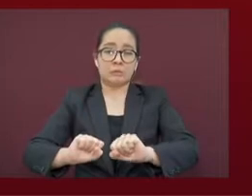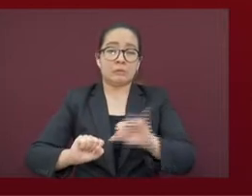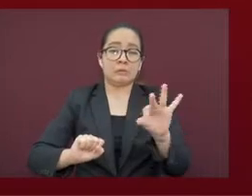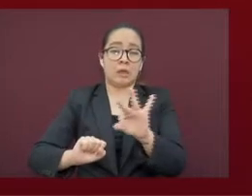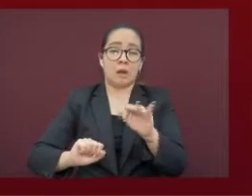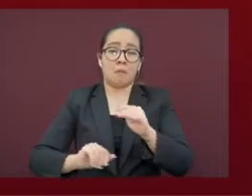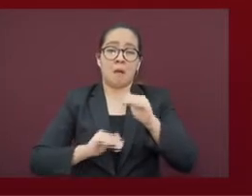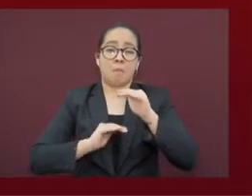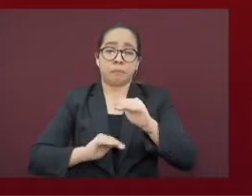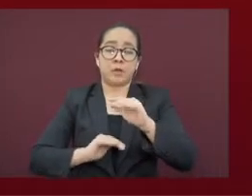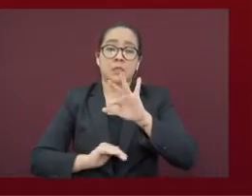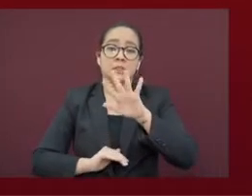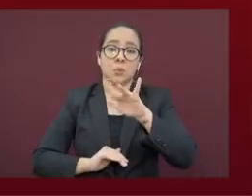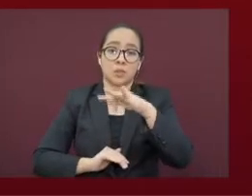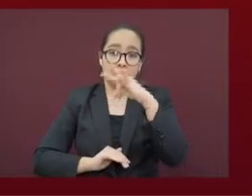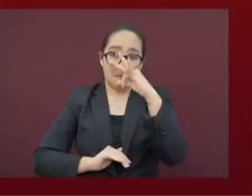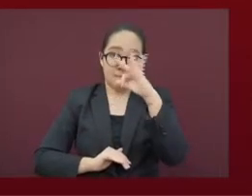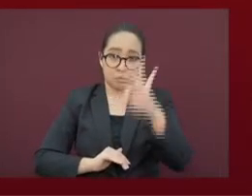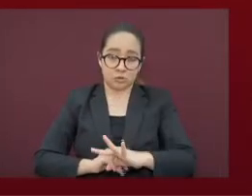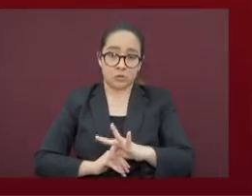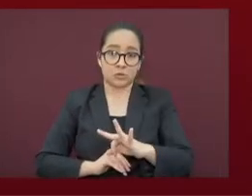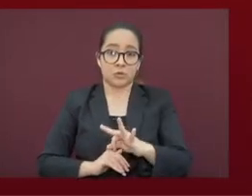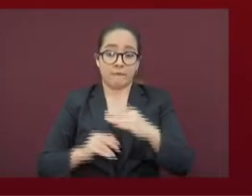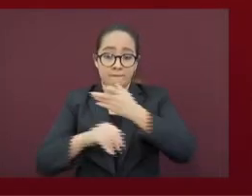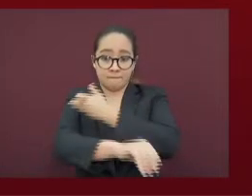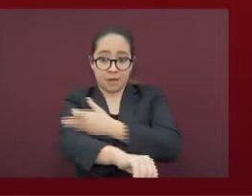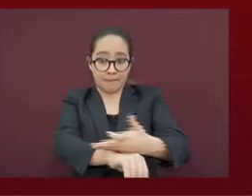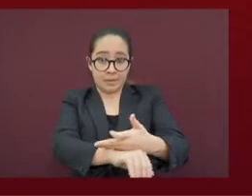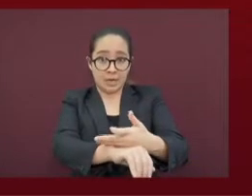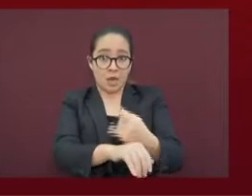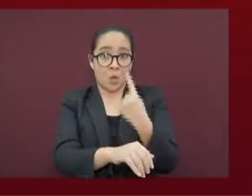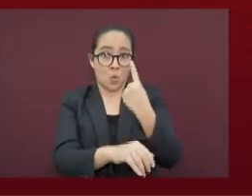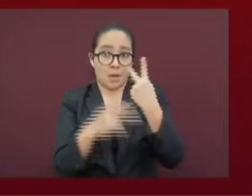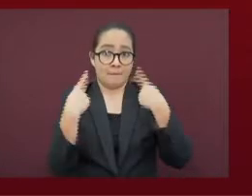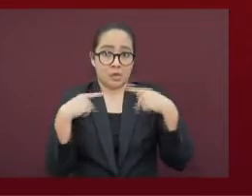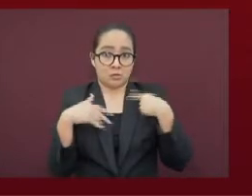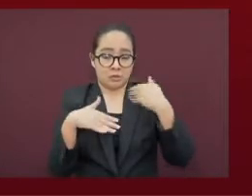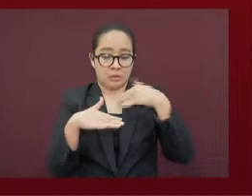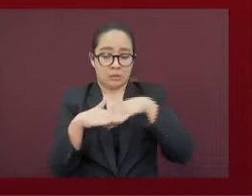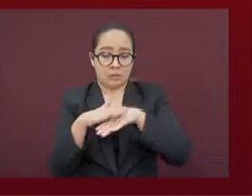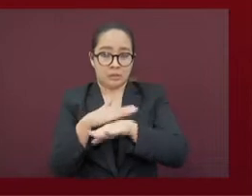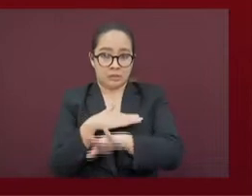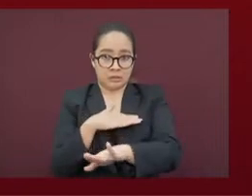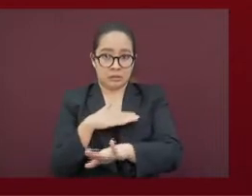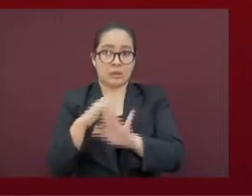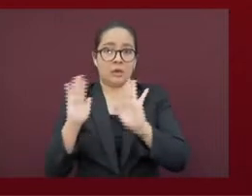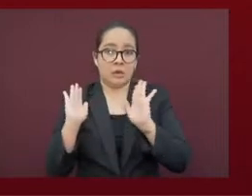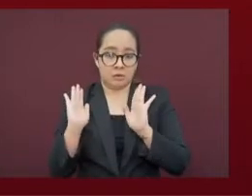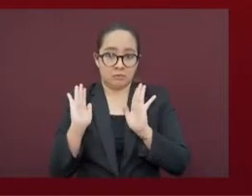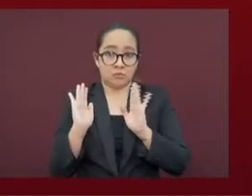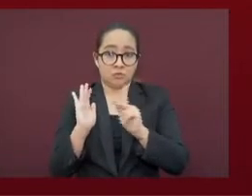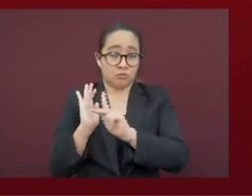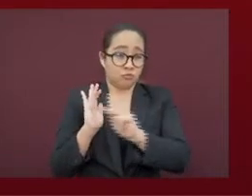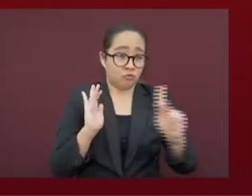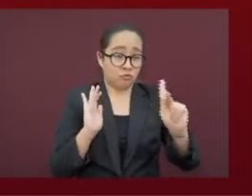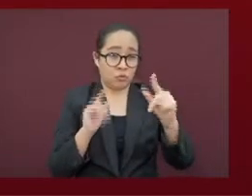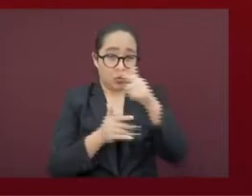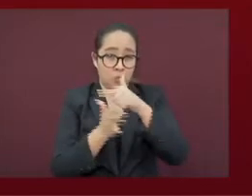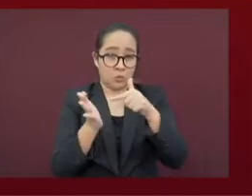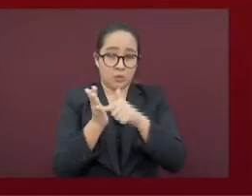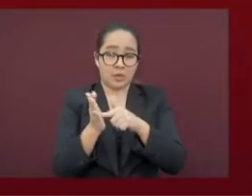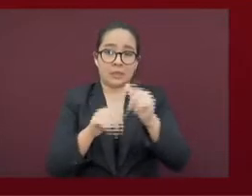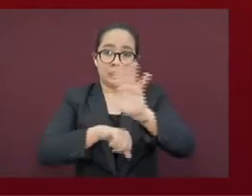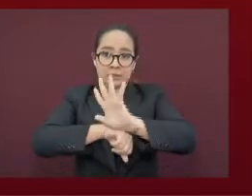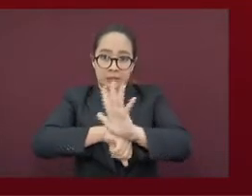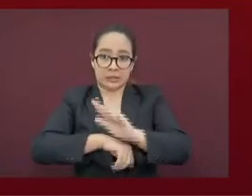con solo una persona por familia. Todos los demás espacios, cines, teatros, centros